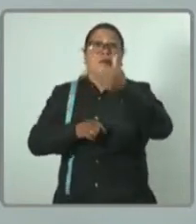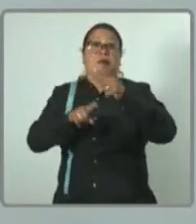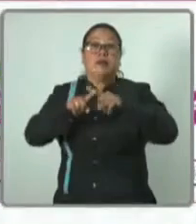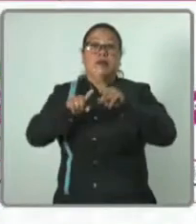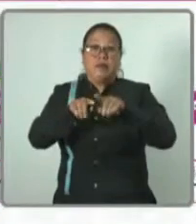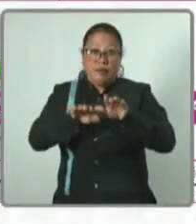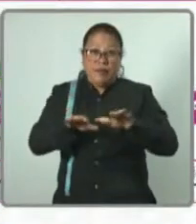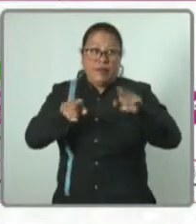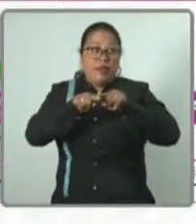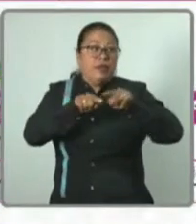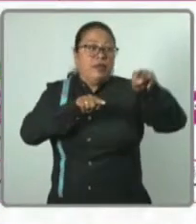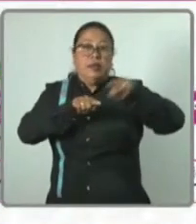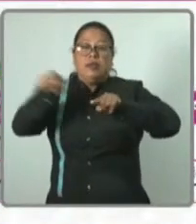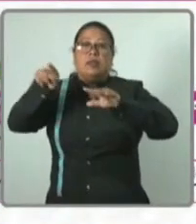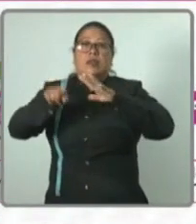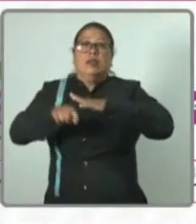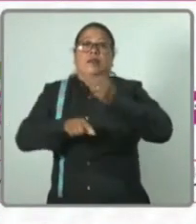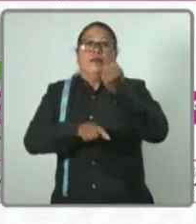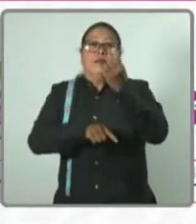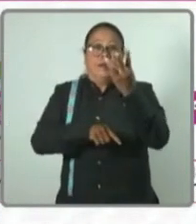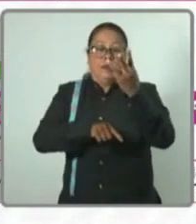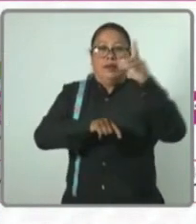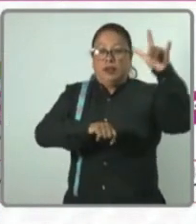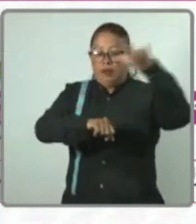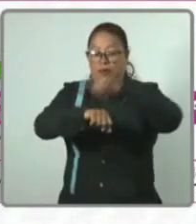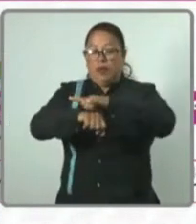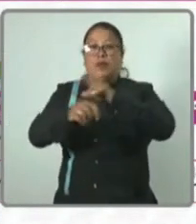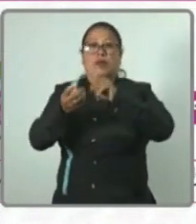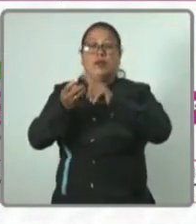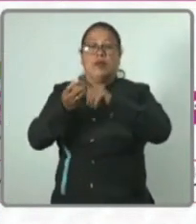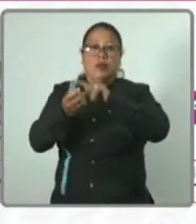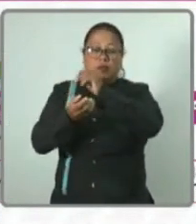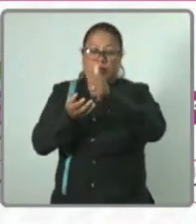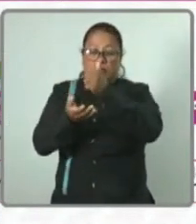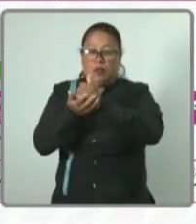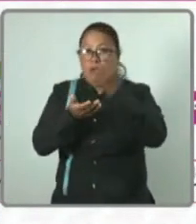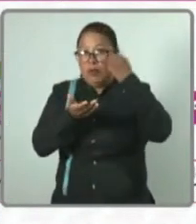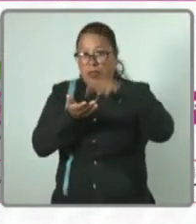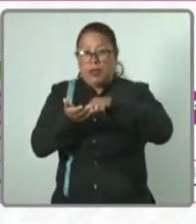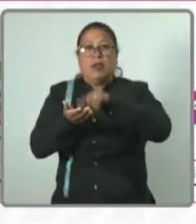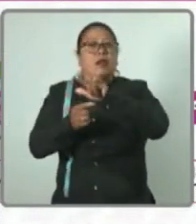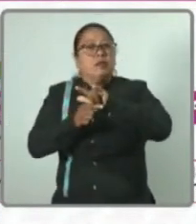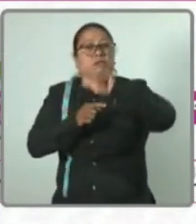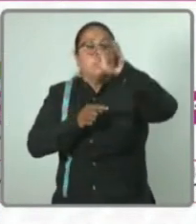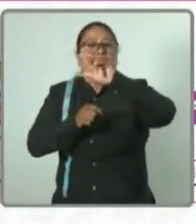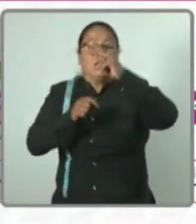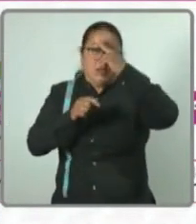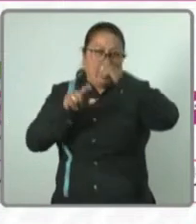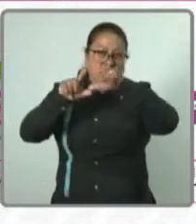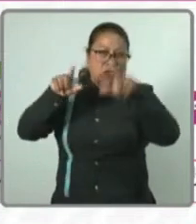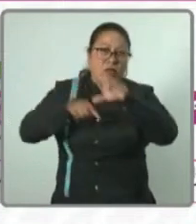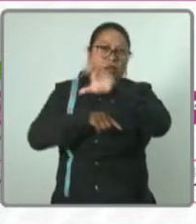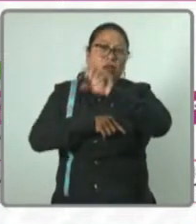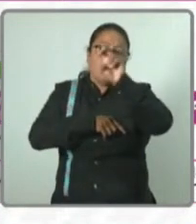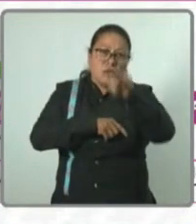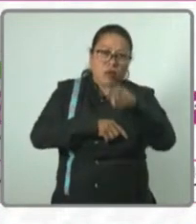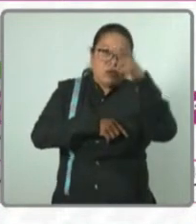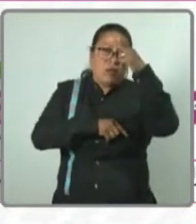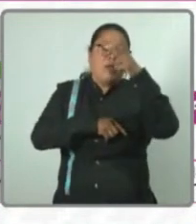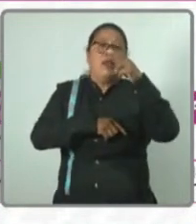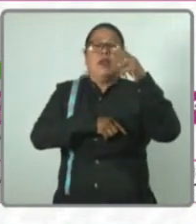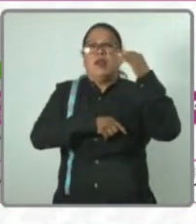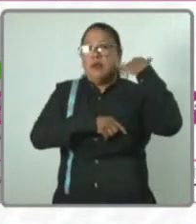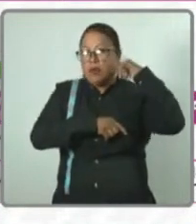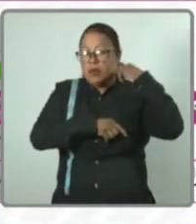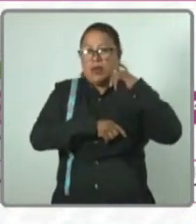aéreas en tres terminales del Estado, desde la ciudad de Oaxaca hacia destinos nacionales como Cancún, Mérida,